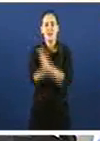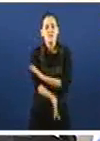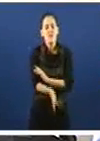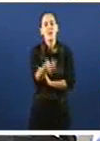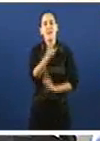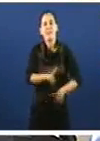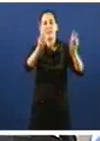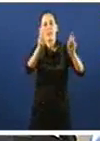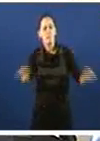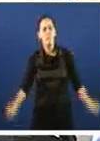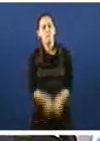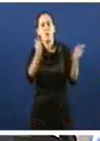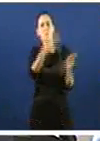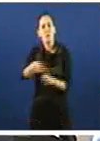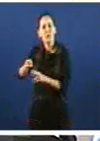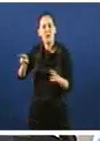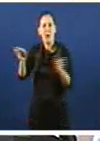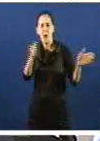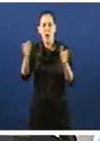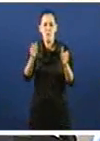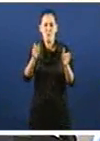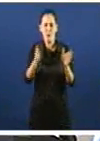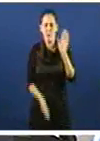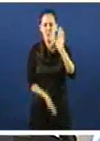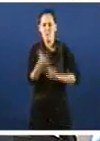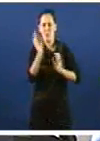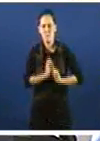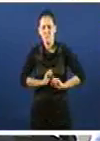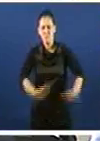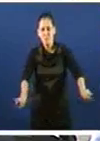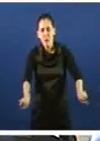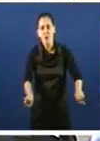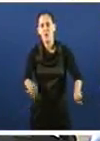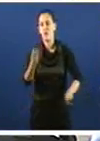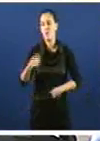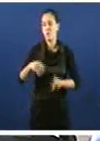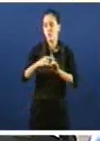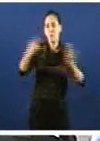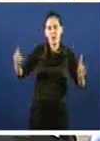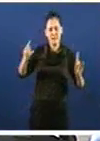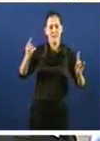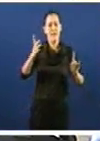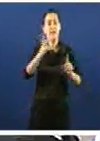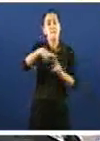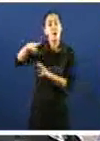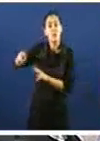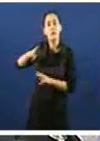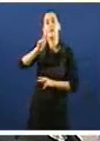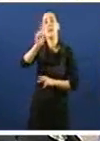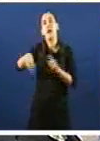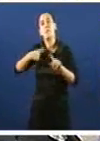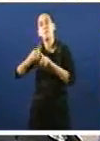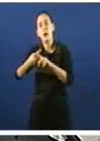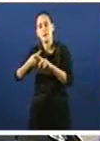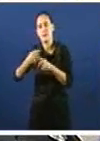deste régime en descomposición. As pontes inmorais que comunican política e negocios deixan ver os